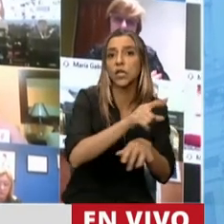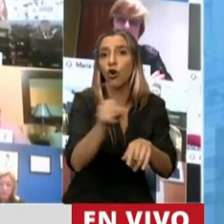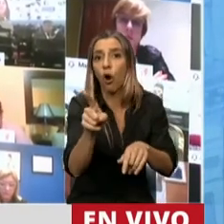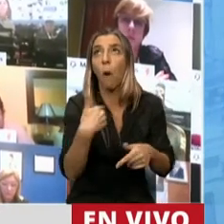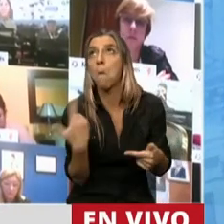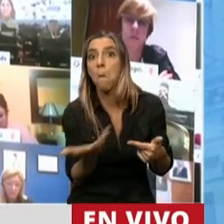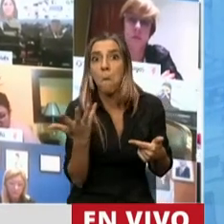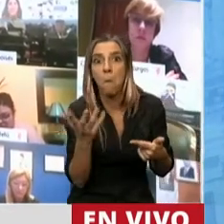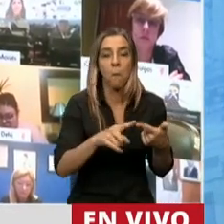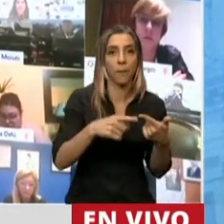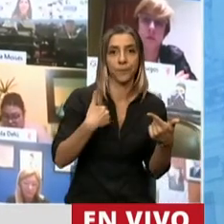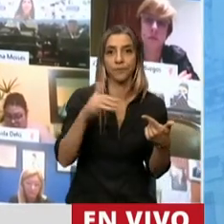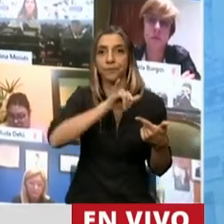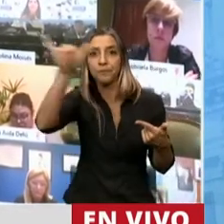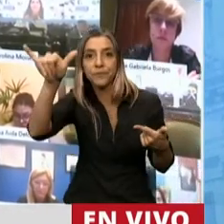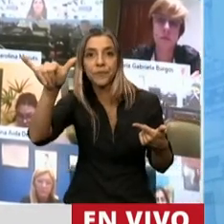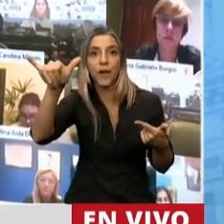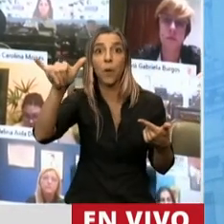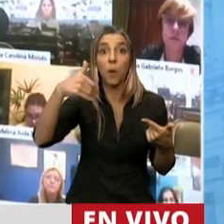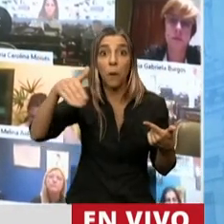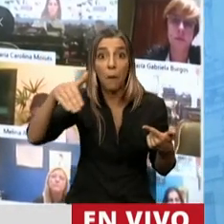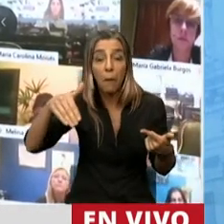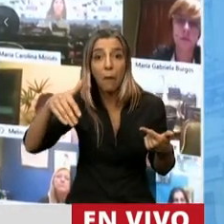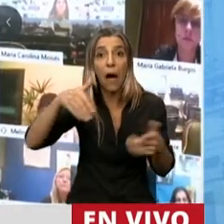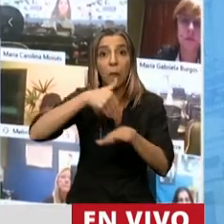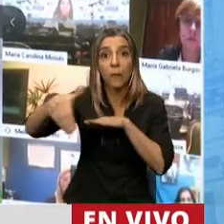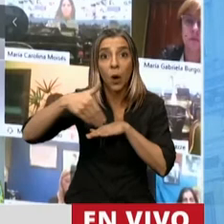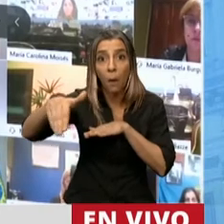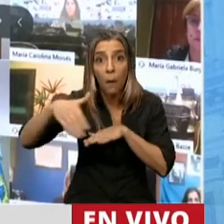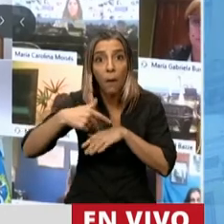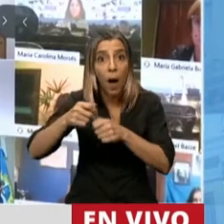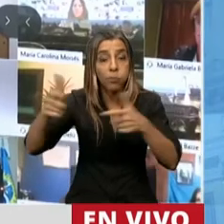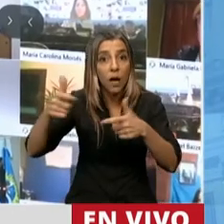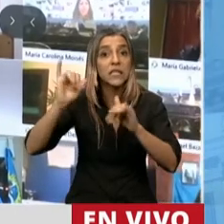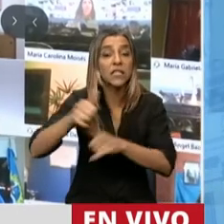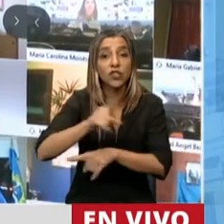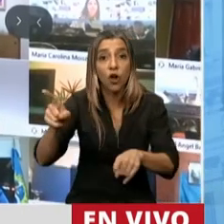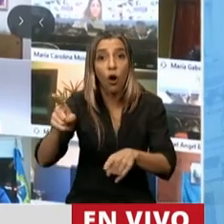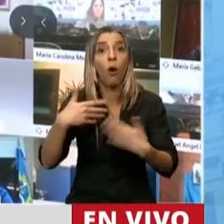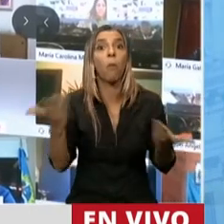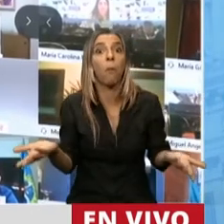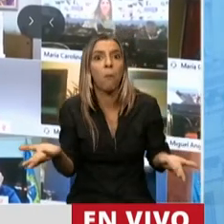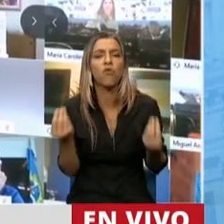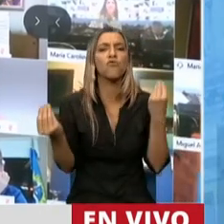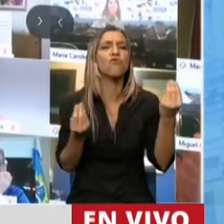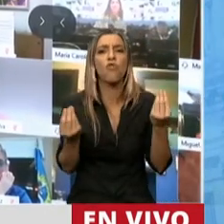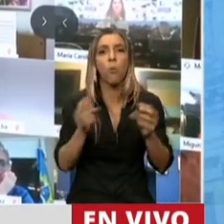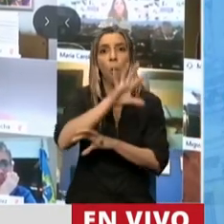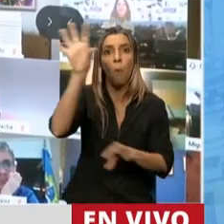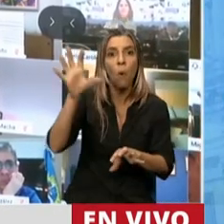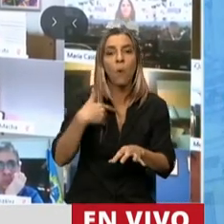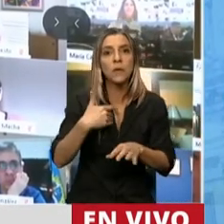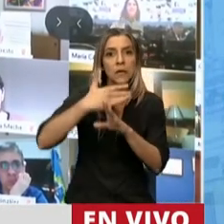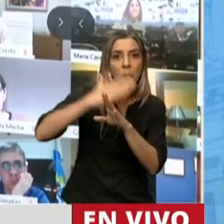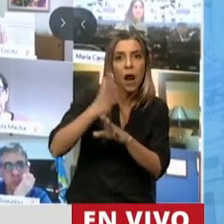transporte aéreo, el terrestre o no? ¿Se promueve el federalismo o la discrecionalidad? ¿Para la Argentina se violan